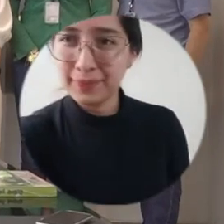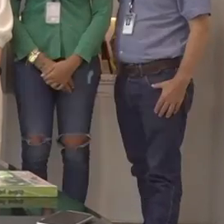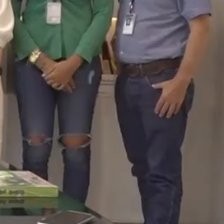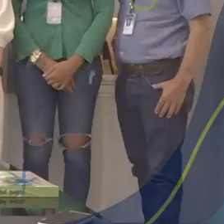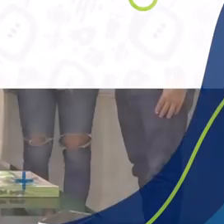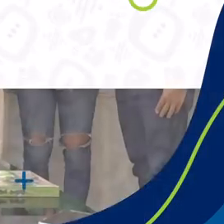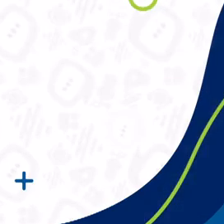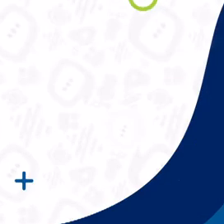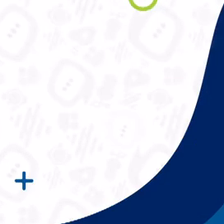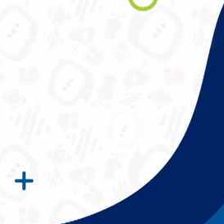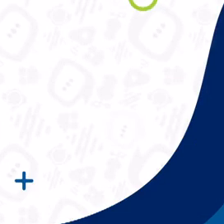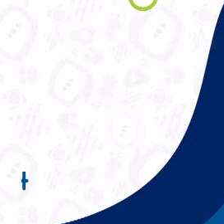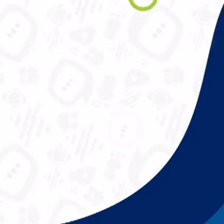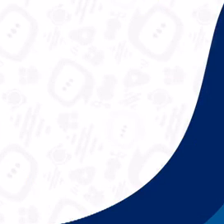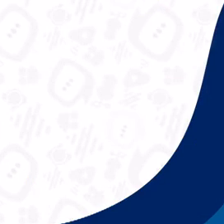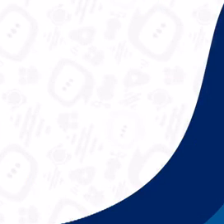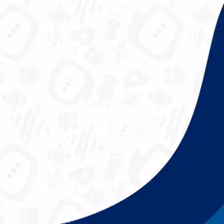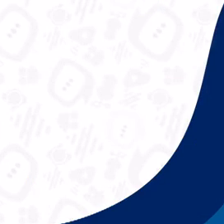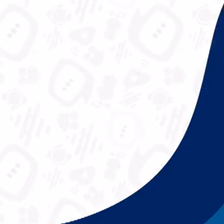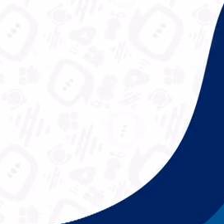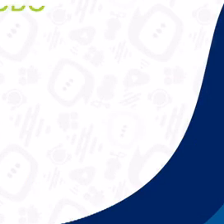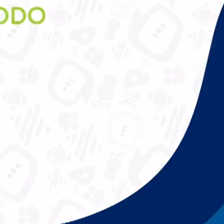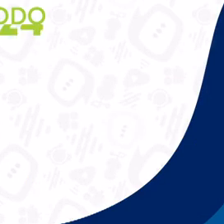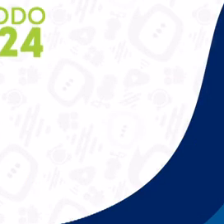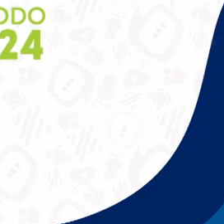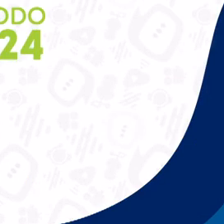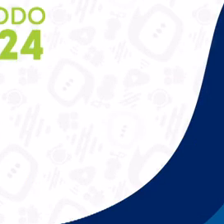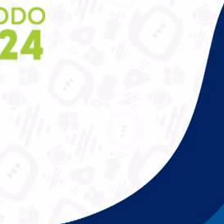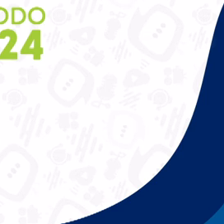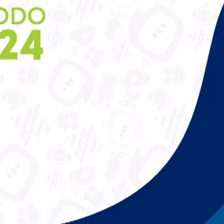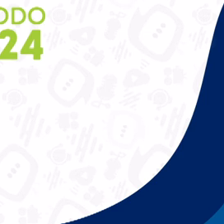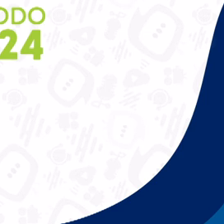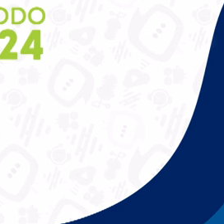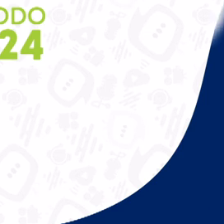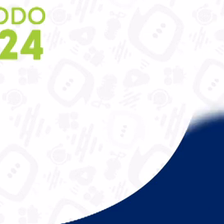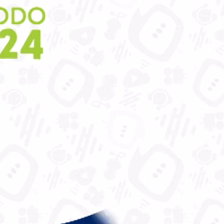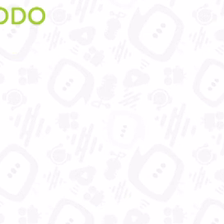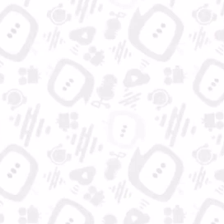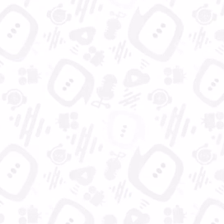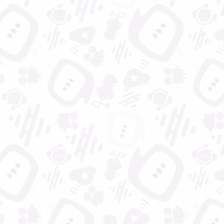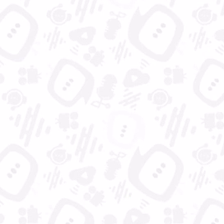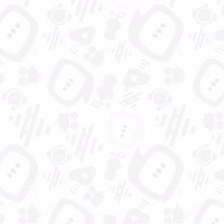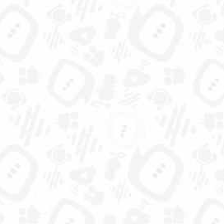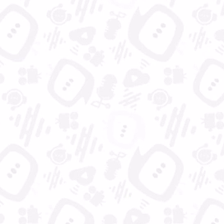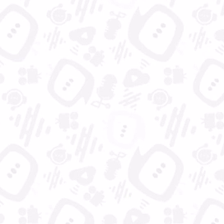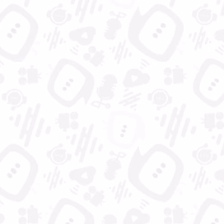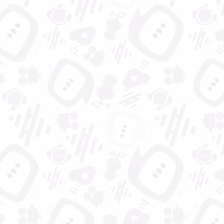qué no como país. Universidad de Magdalena, aún más incluyente e innovadora.